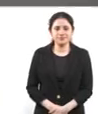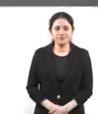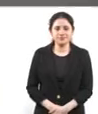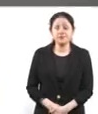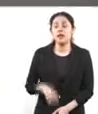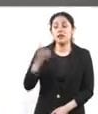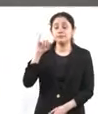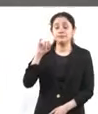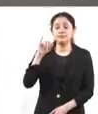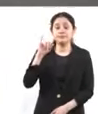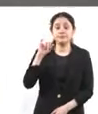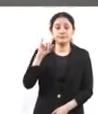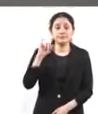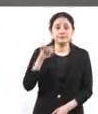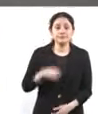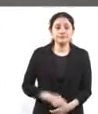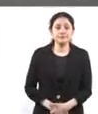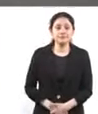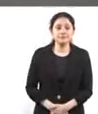Sí, pues cómo no.